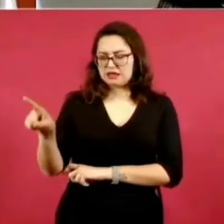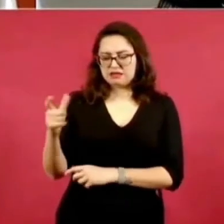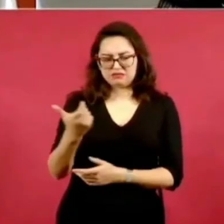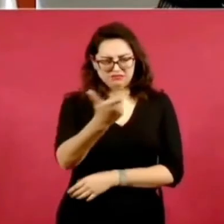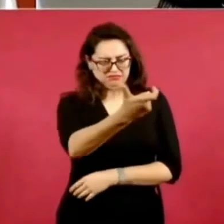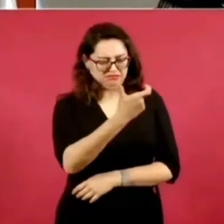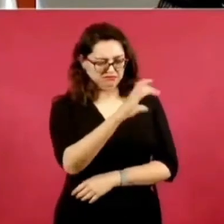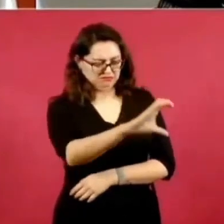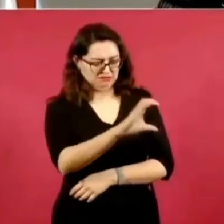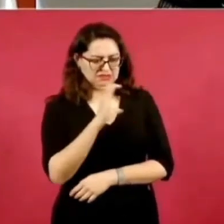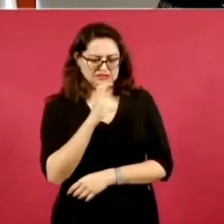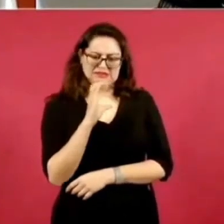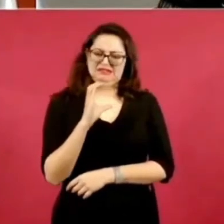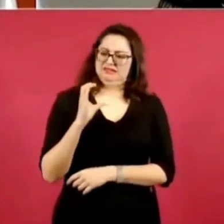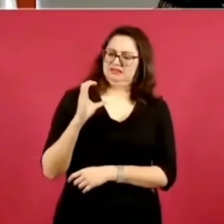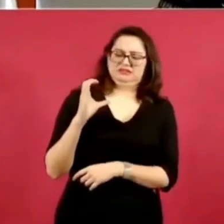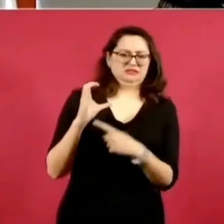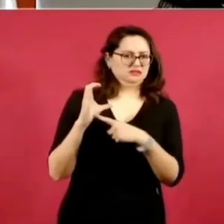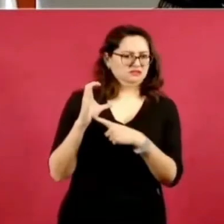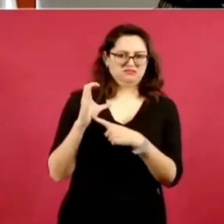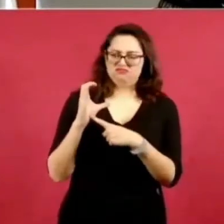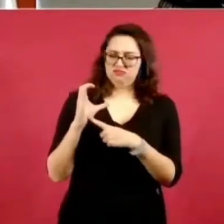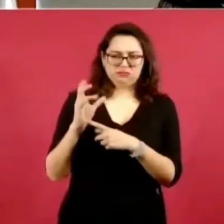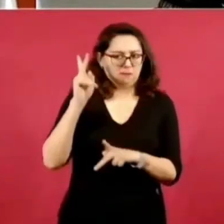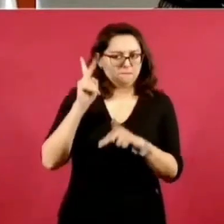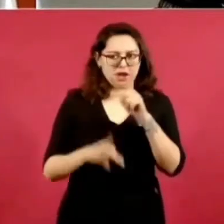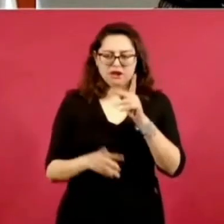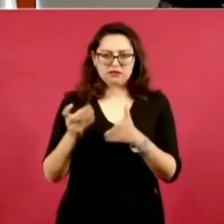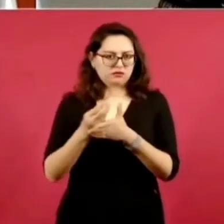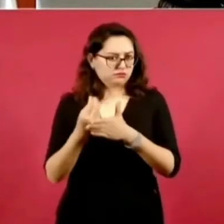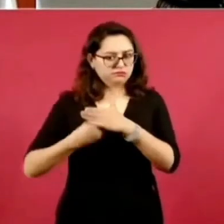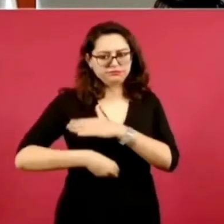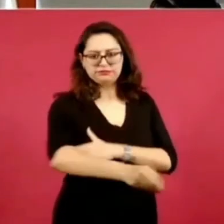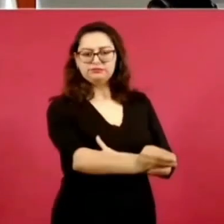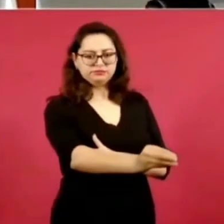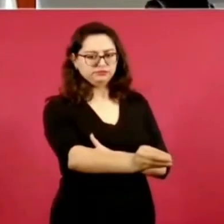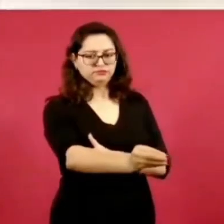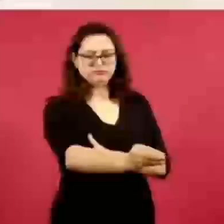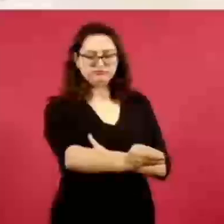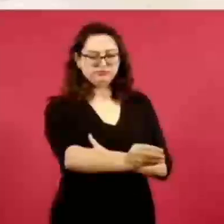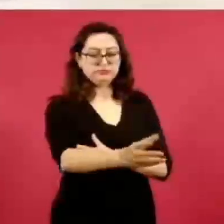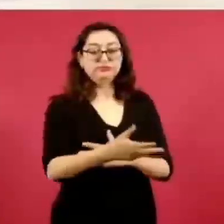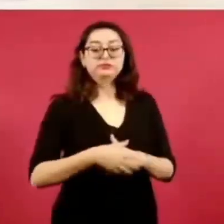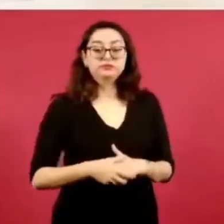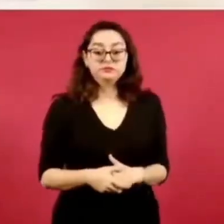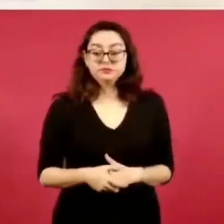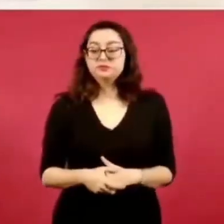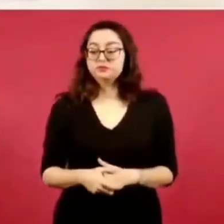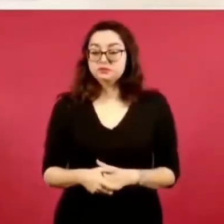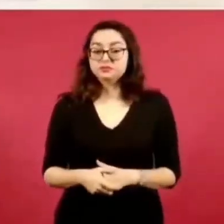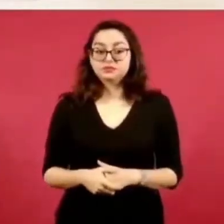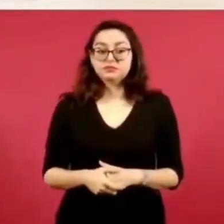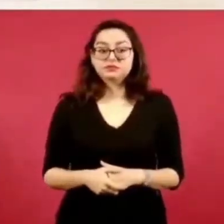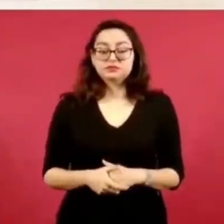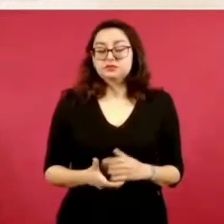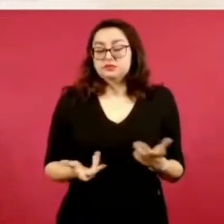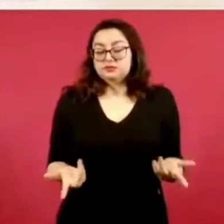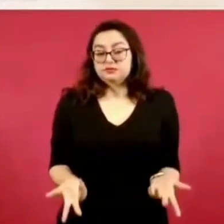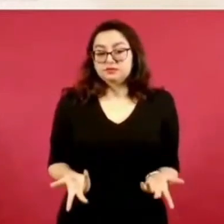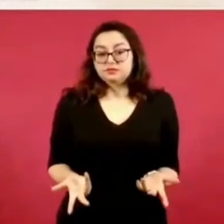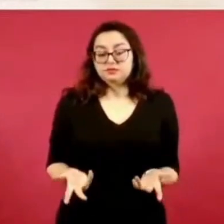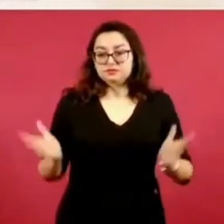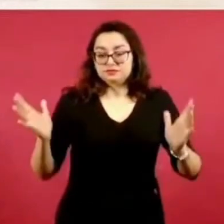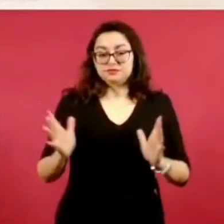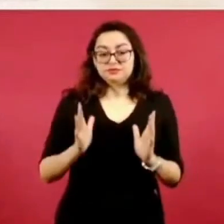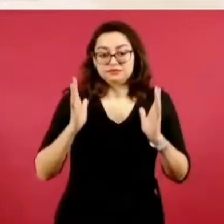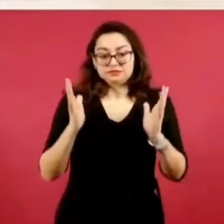sueldo, me llamó la atención. Eso no lo sabe la mayoría de la gente.